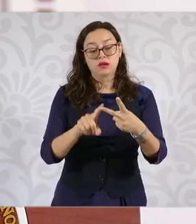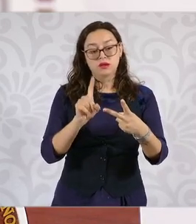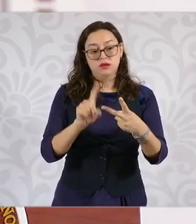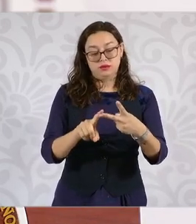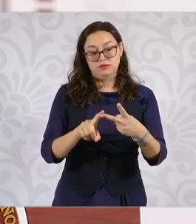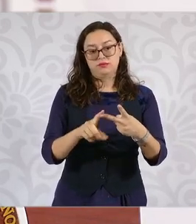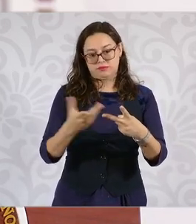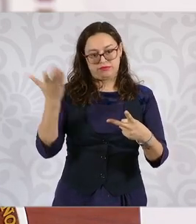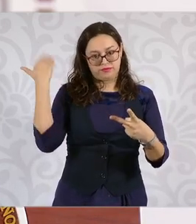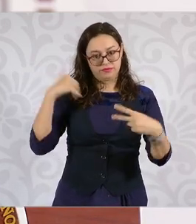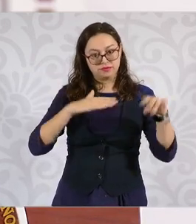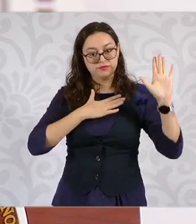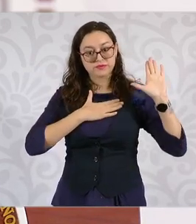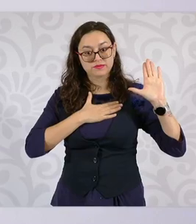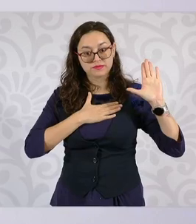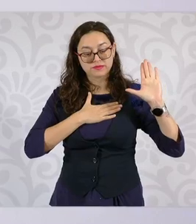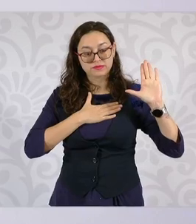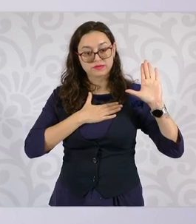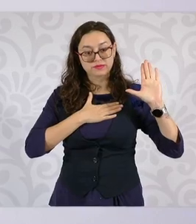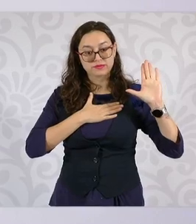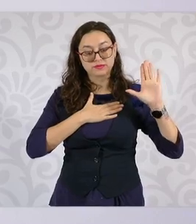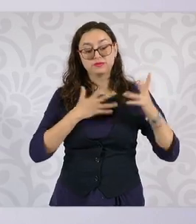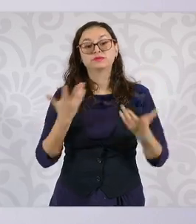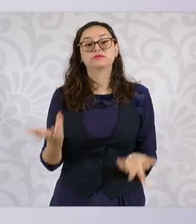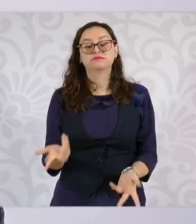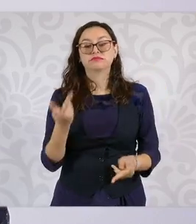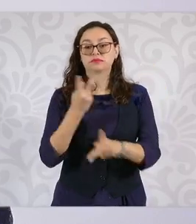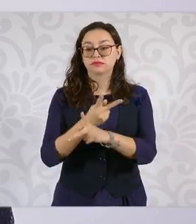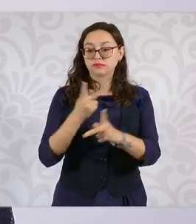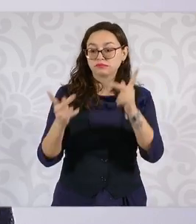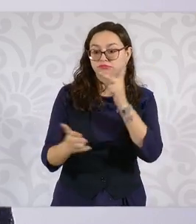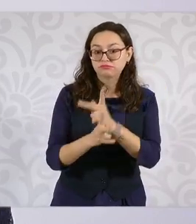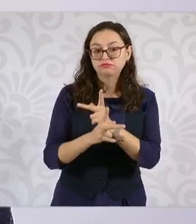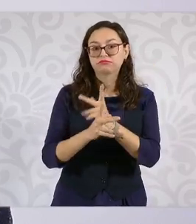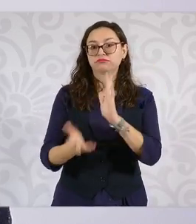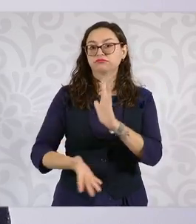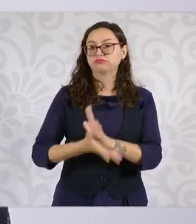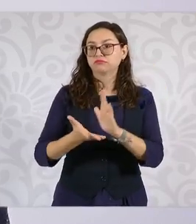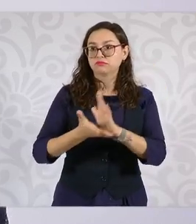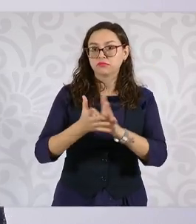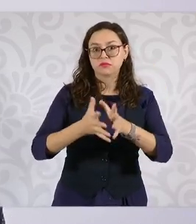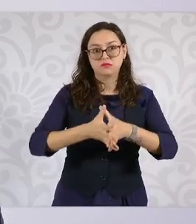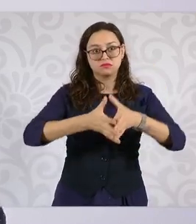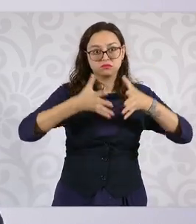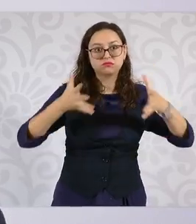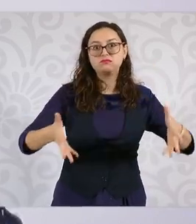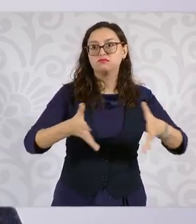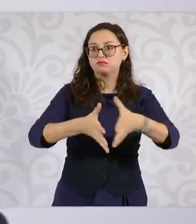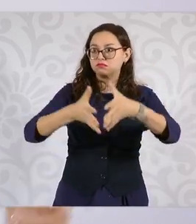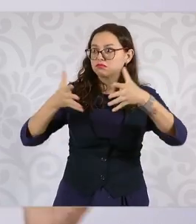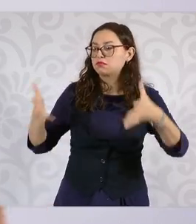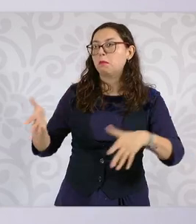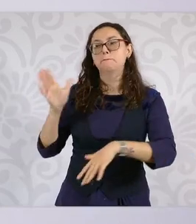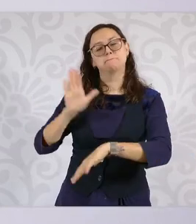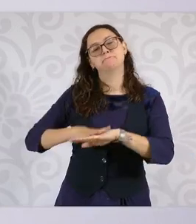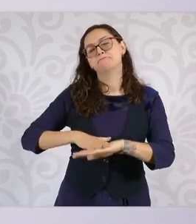a informar, ampliar el número de preparatorias en sus diferentes